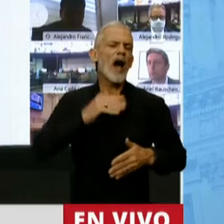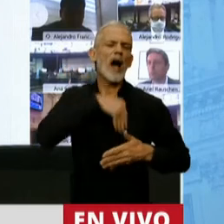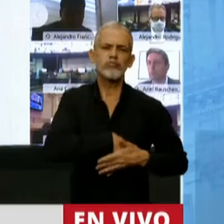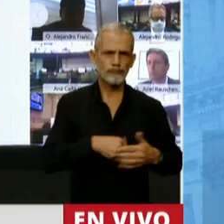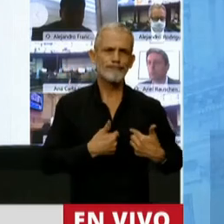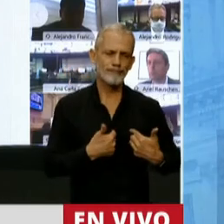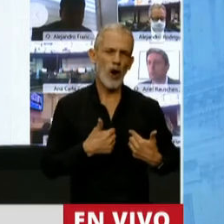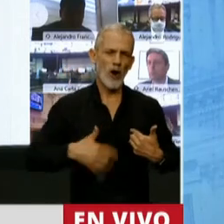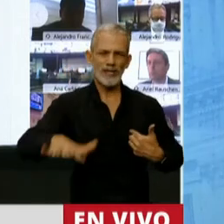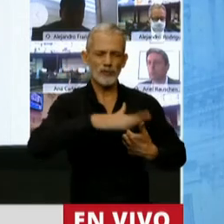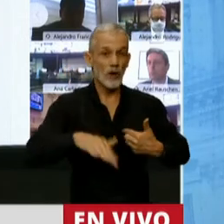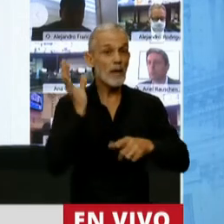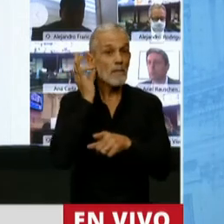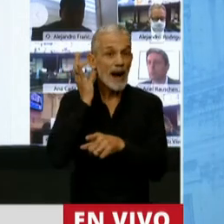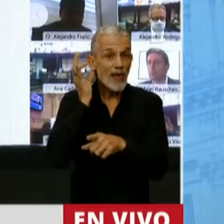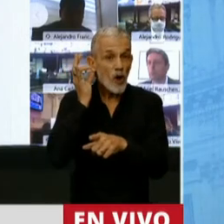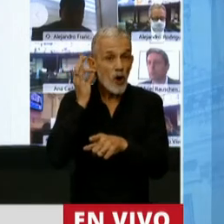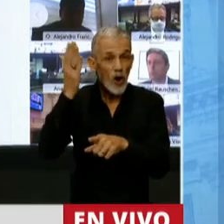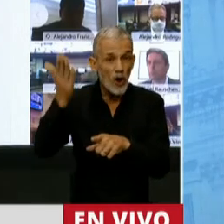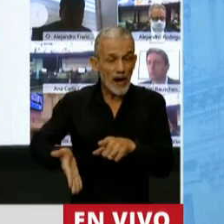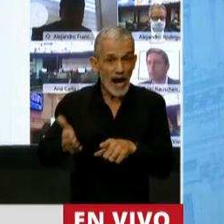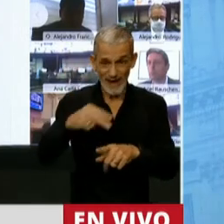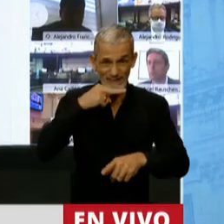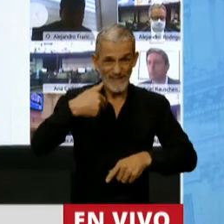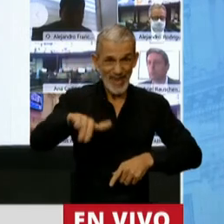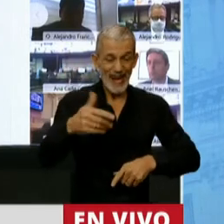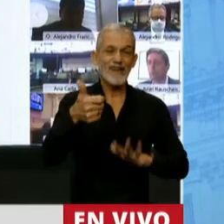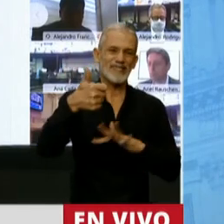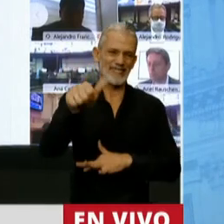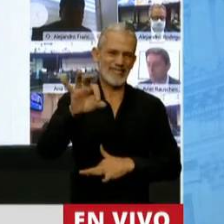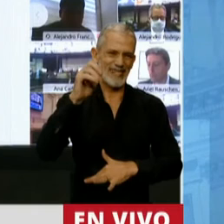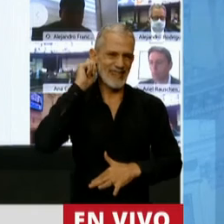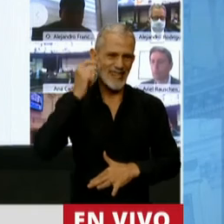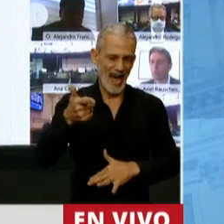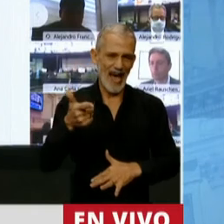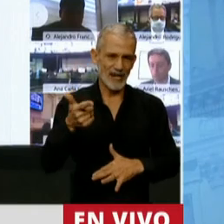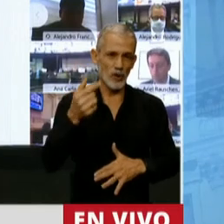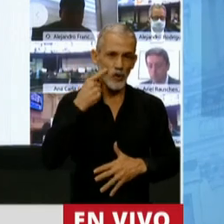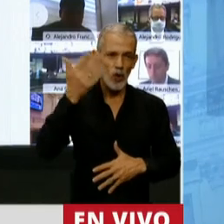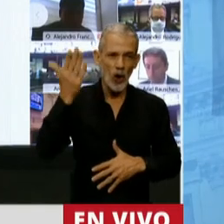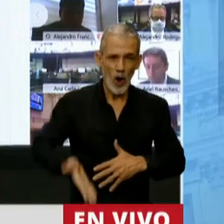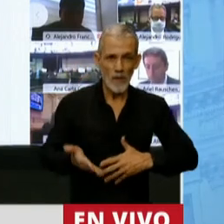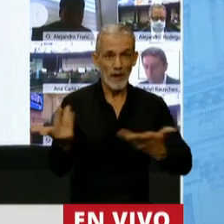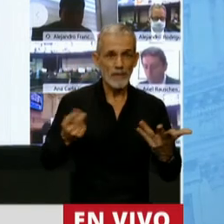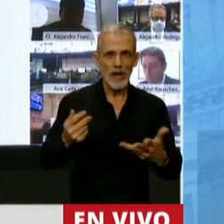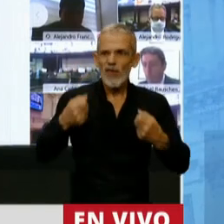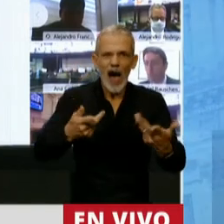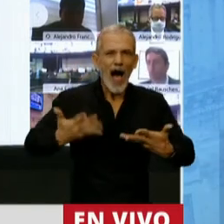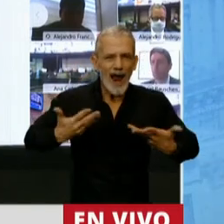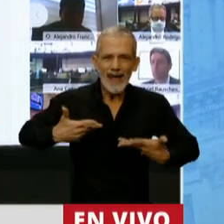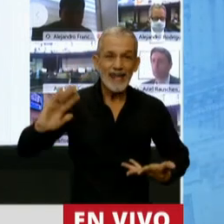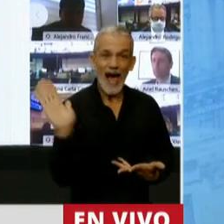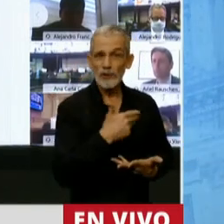nuestro pueblo, y Diego Armando Maradona, este viernes cumple 60 años, es un hombre que le dio alegría a todo el pueblo,